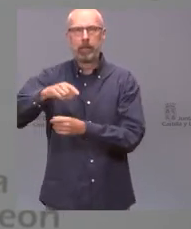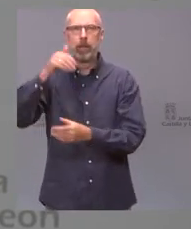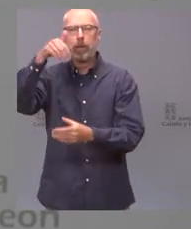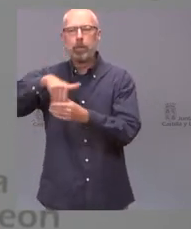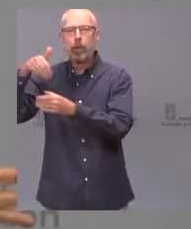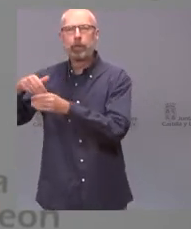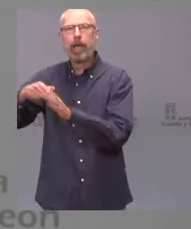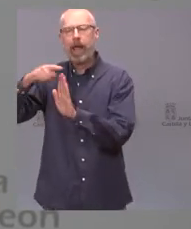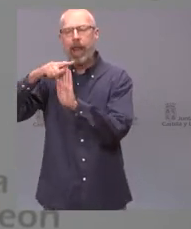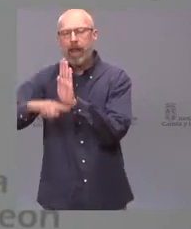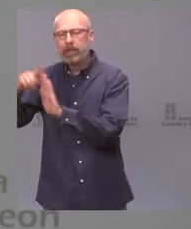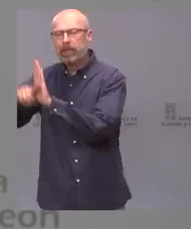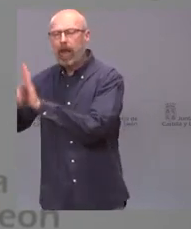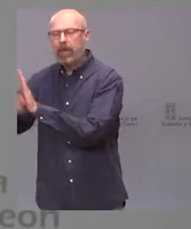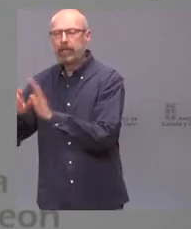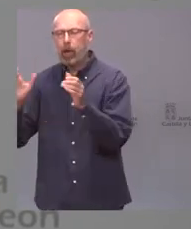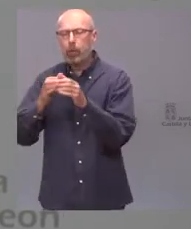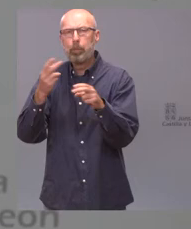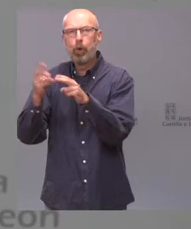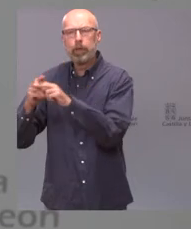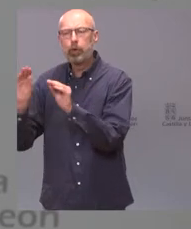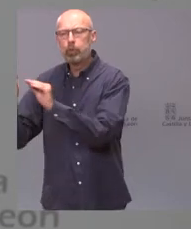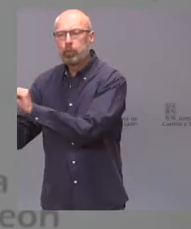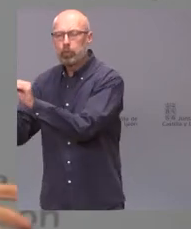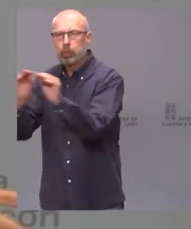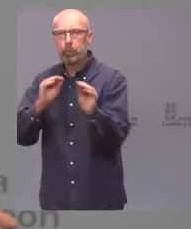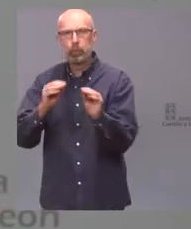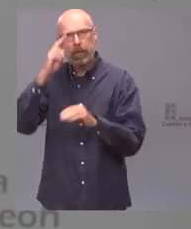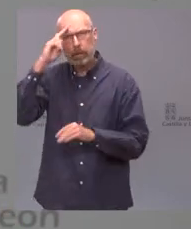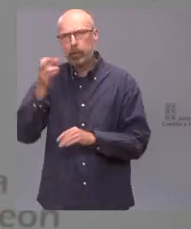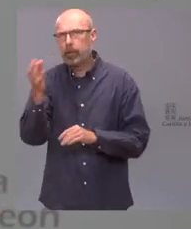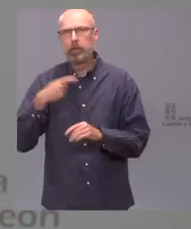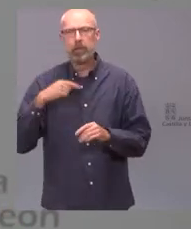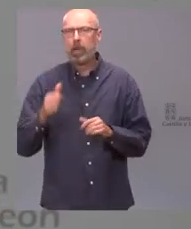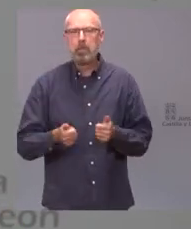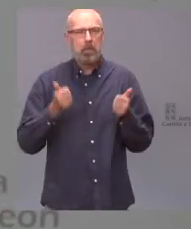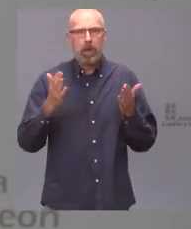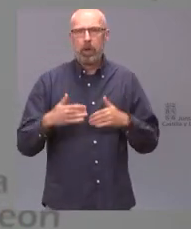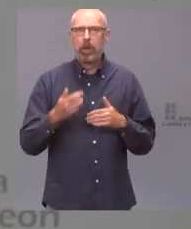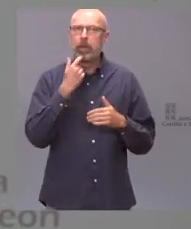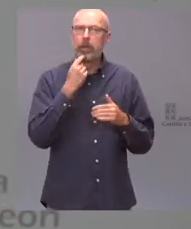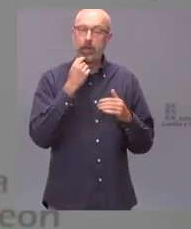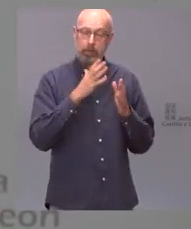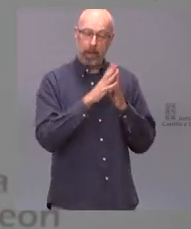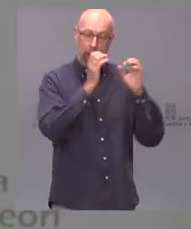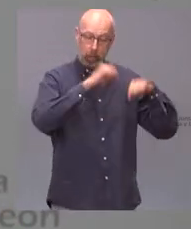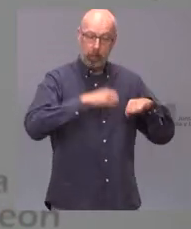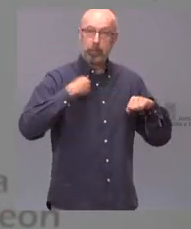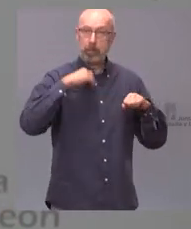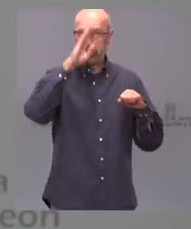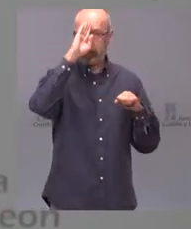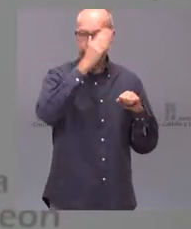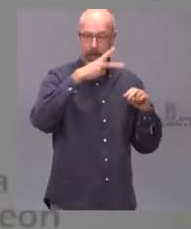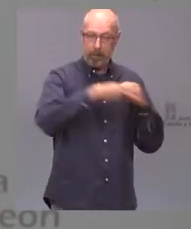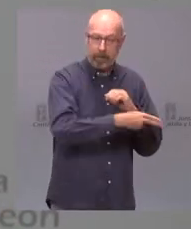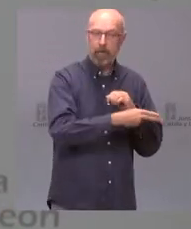listas cerradas y por tanto nada más que añadir que somos totalmente partidarios de que se cumpla el pacto antitransfugismo que además fue